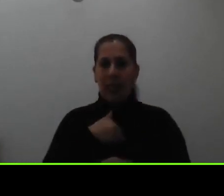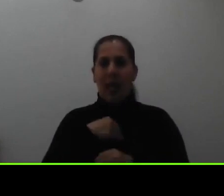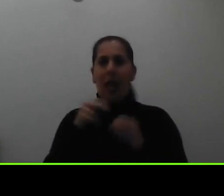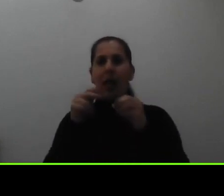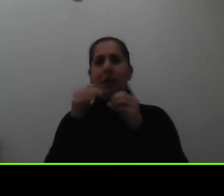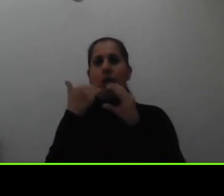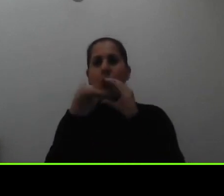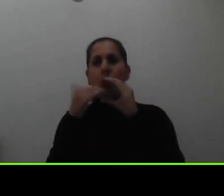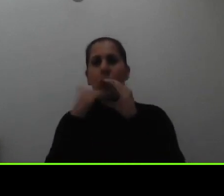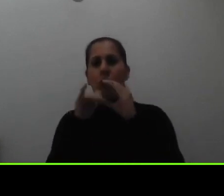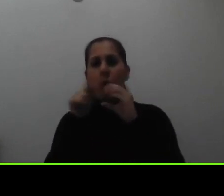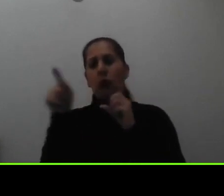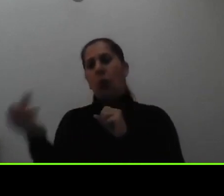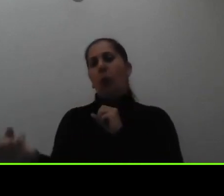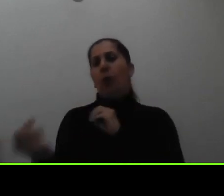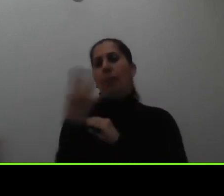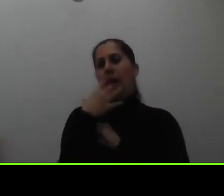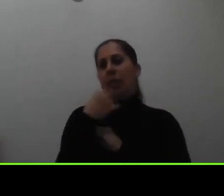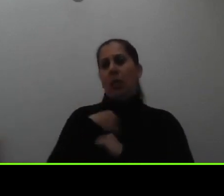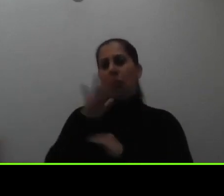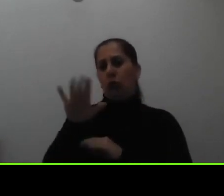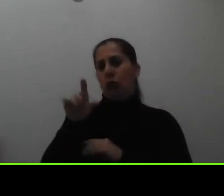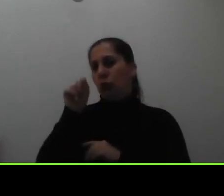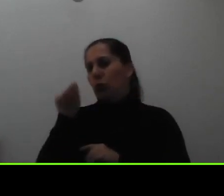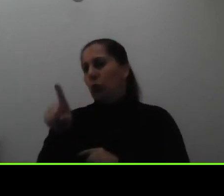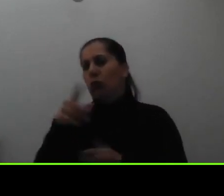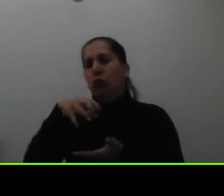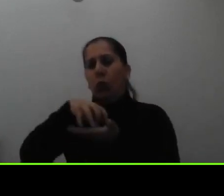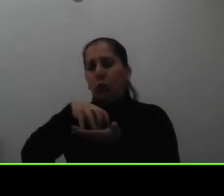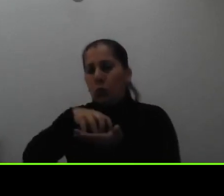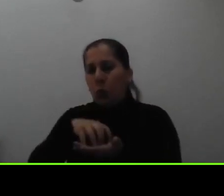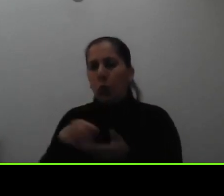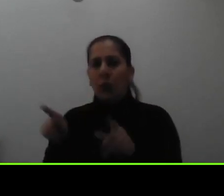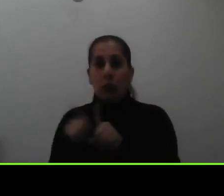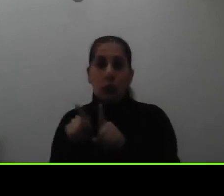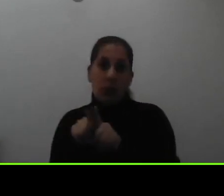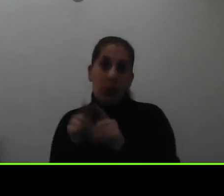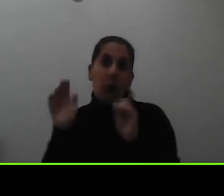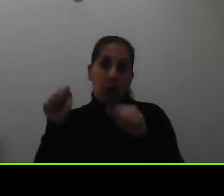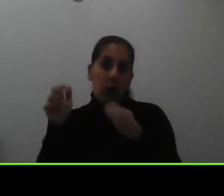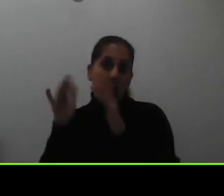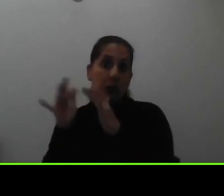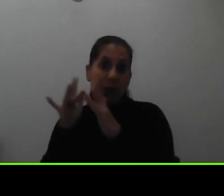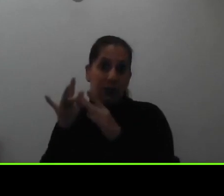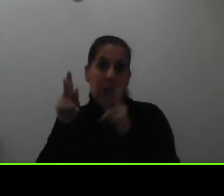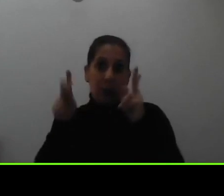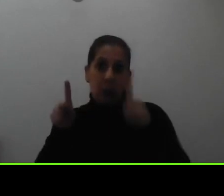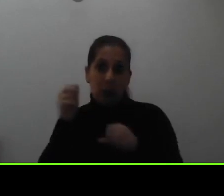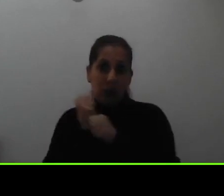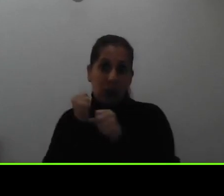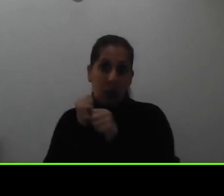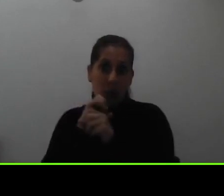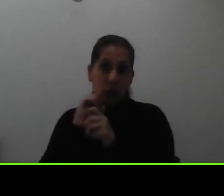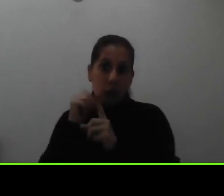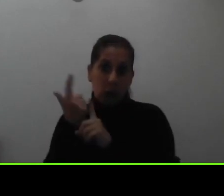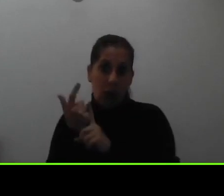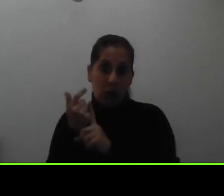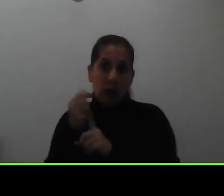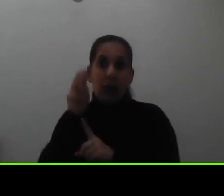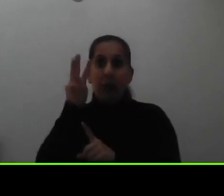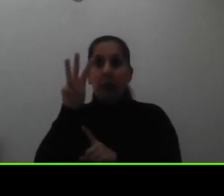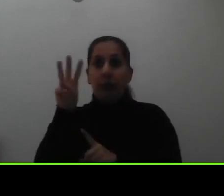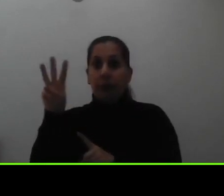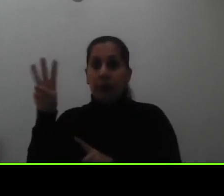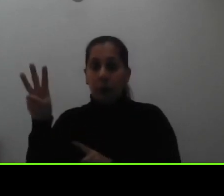pueden enviarnos sus consultas sus dudas también pueden contactar al personal de trabajo social en la página web de la